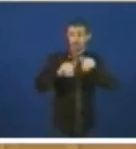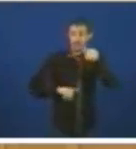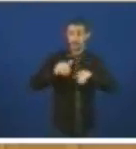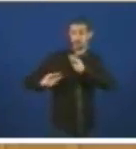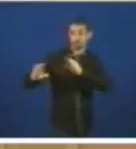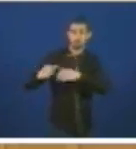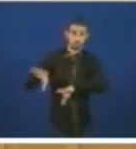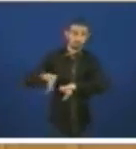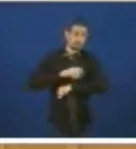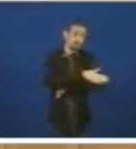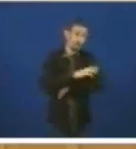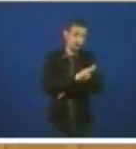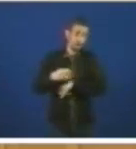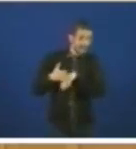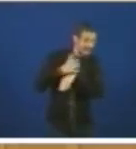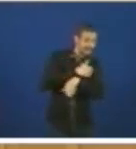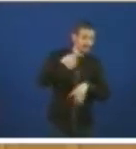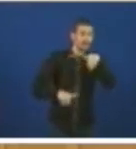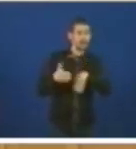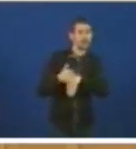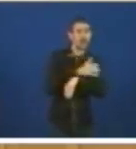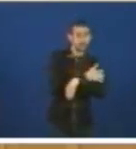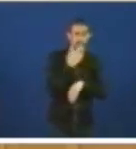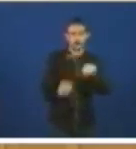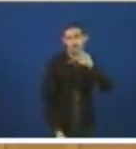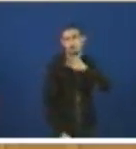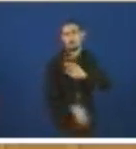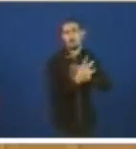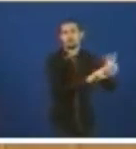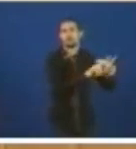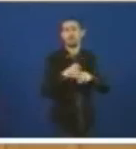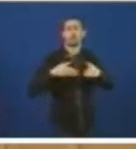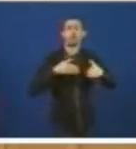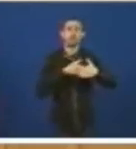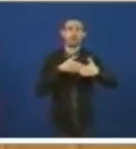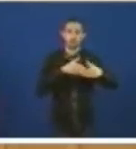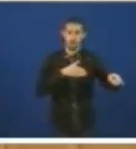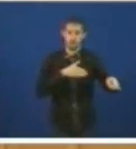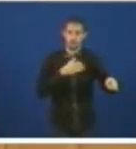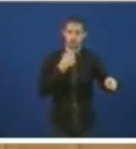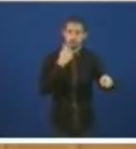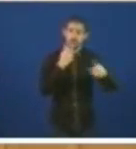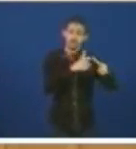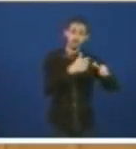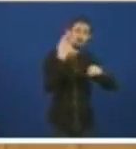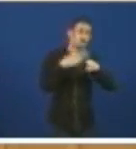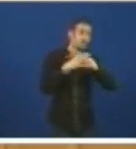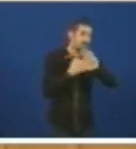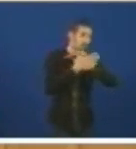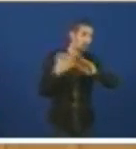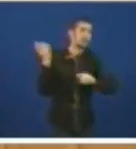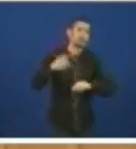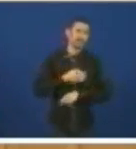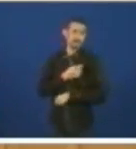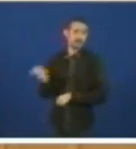de novembro, que ali estaba tuticuantia en Ferrol, no abano político e no abano sindical. Do dique non sabemos